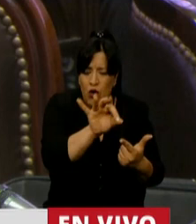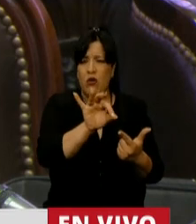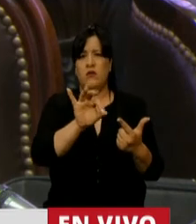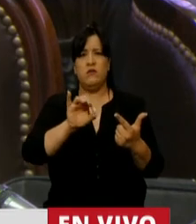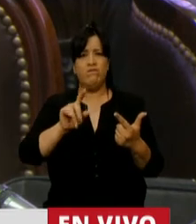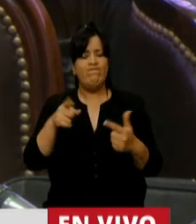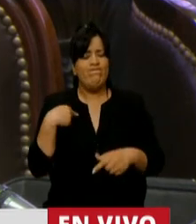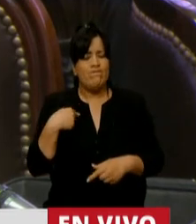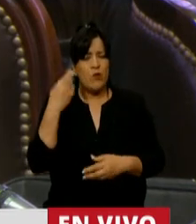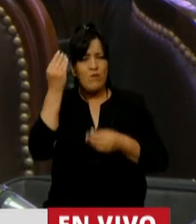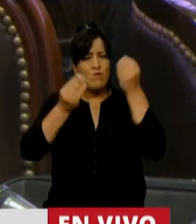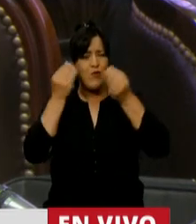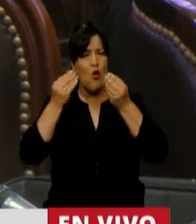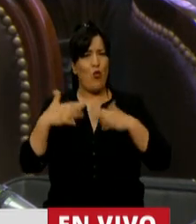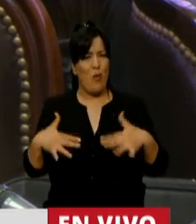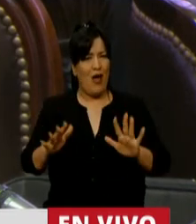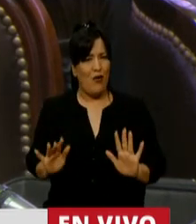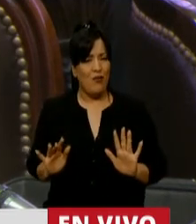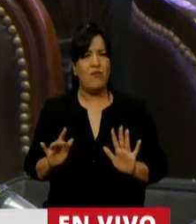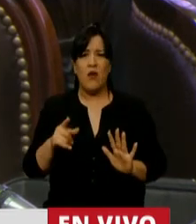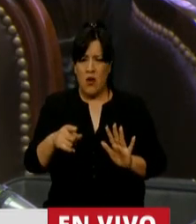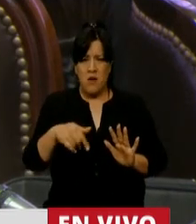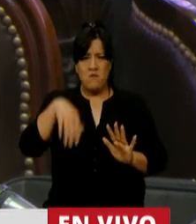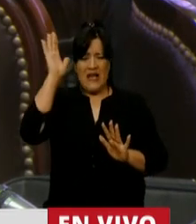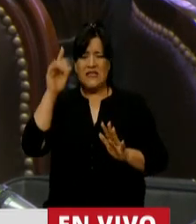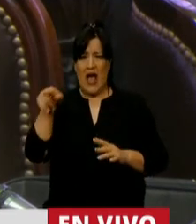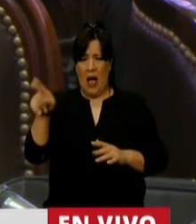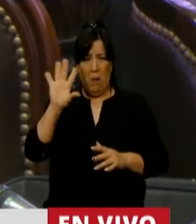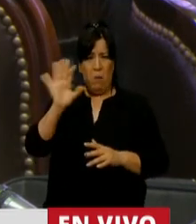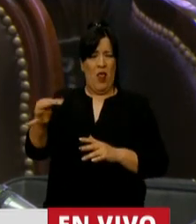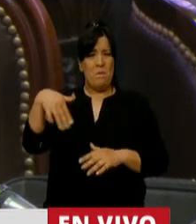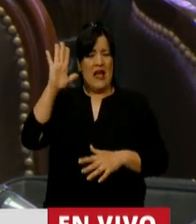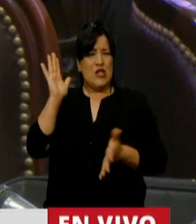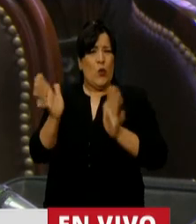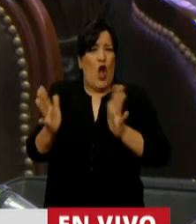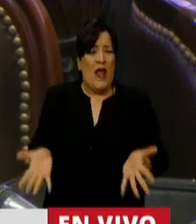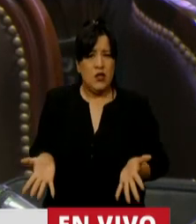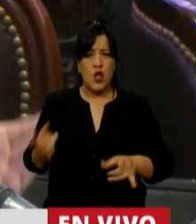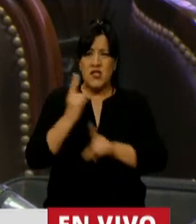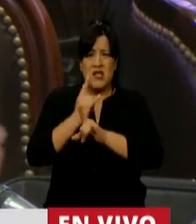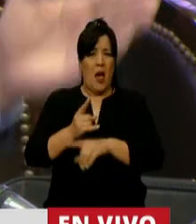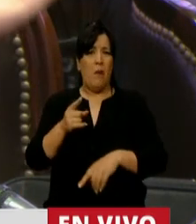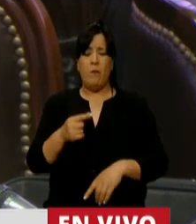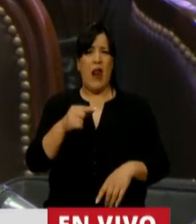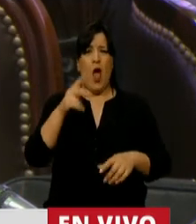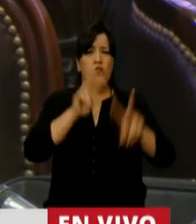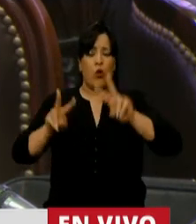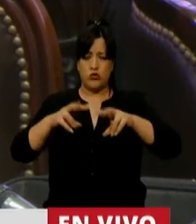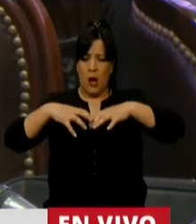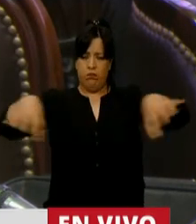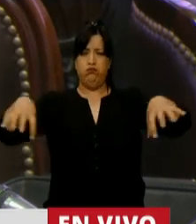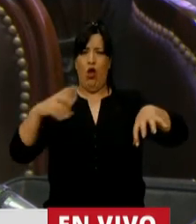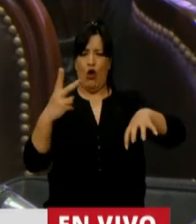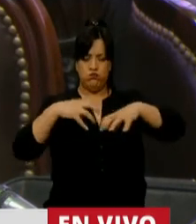Y me preocupa que hayan vuelto más violentos. Viven agitando la grieta, lo escuché durante toda la